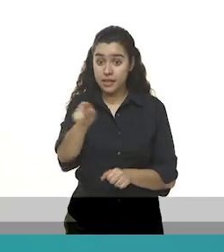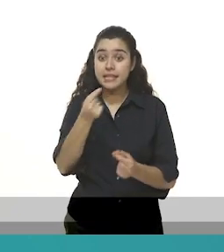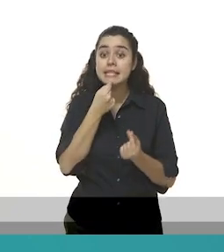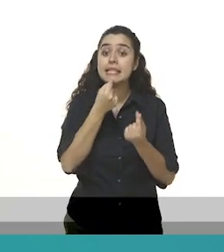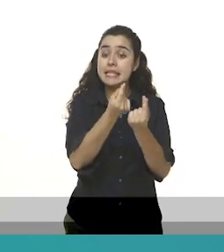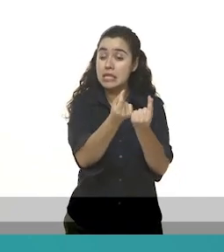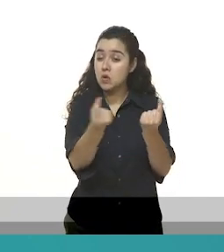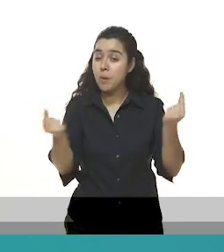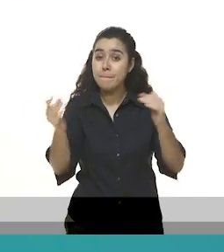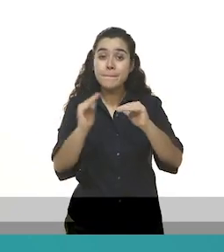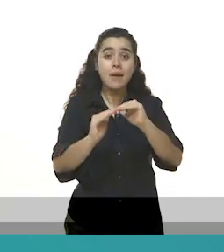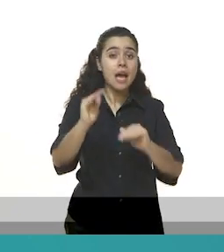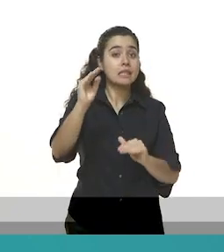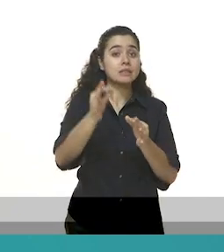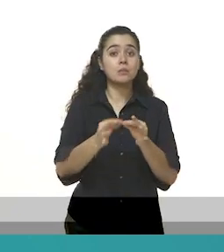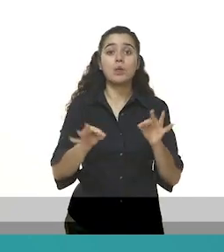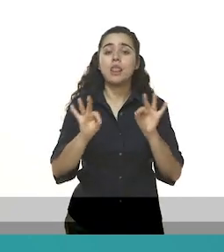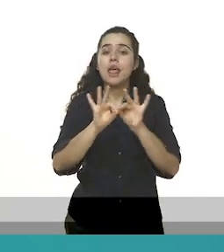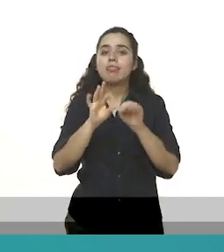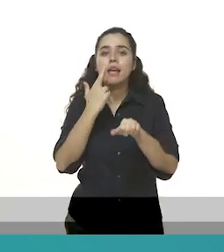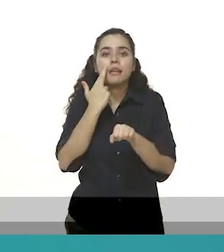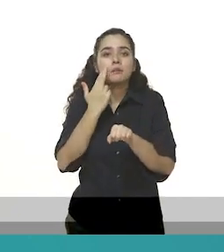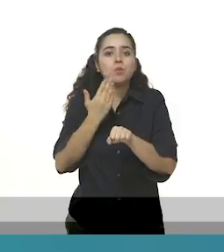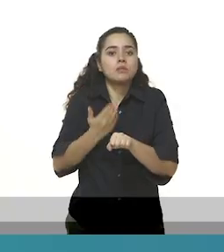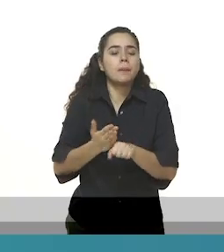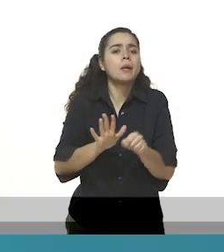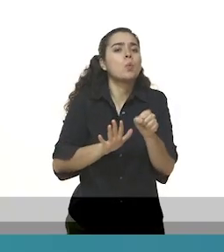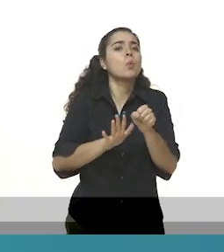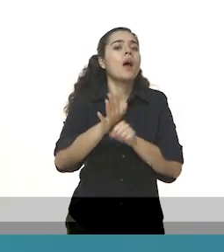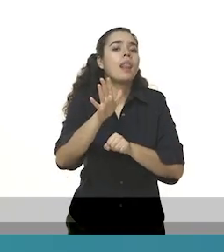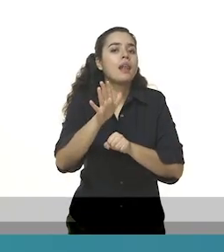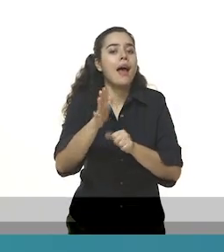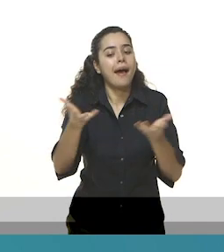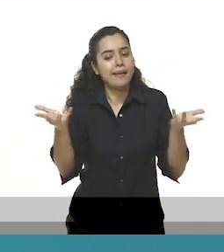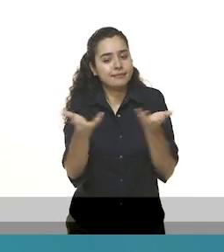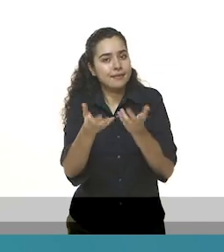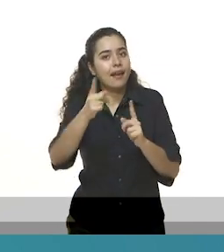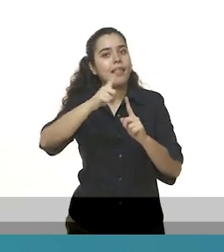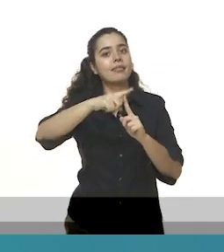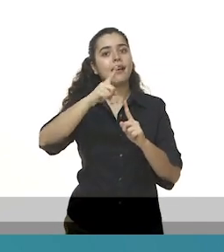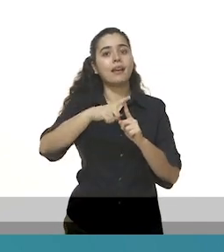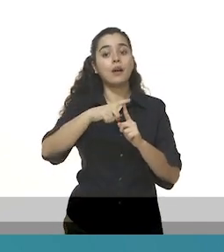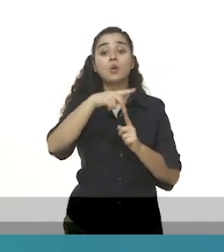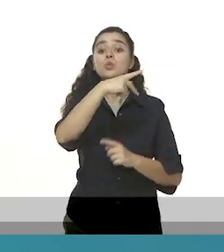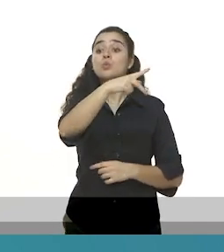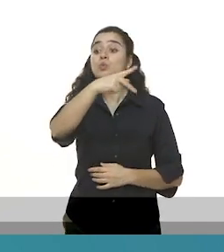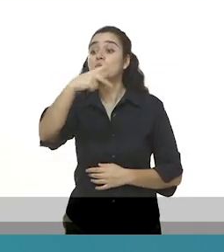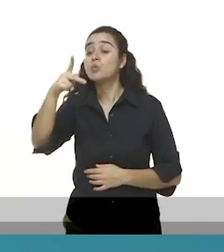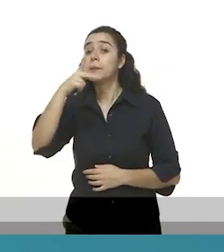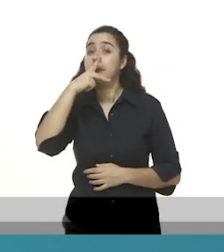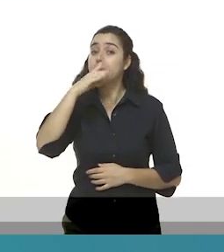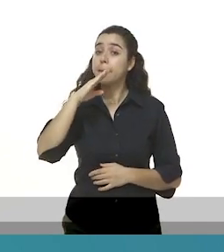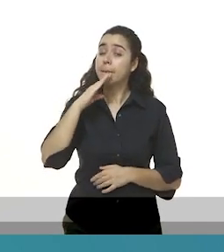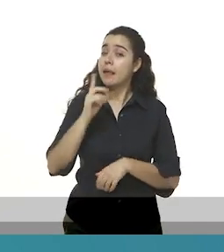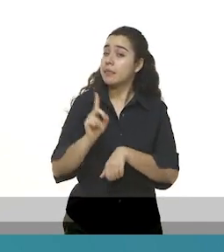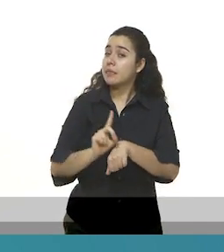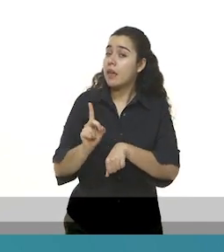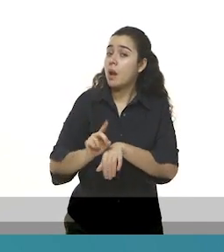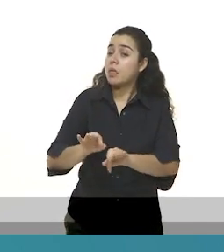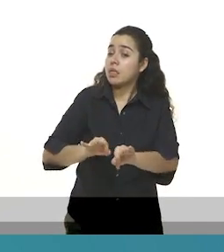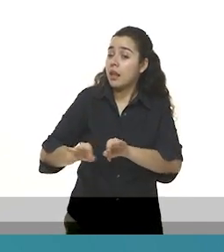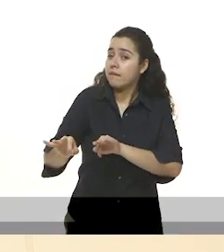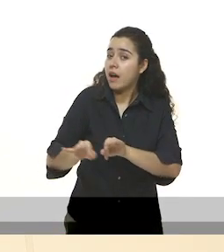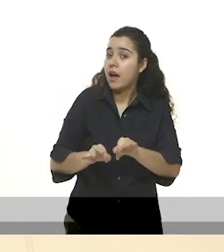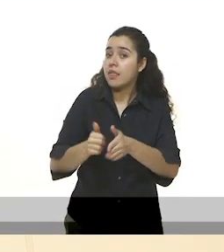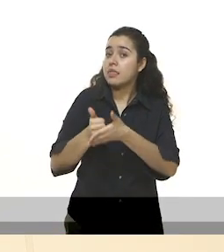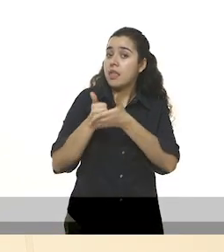más importante que tienen es enfocarse en estudiar. Sus padres trabajan a diario para que ustedes puedan asistir a la escuela.